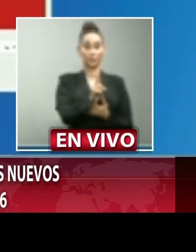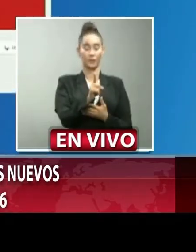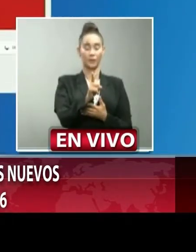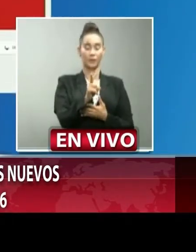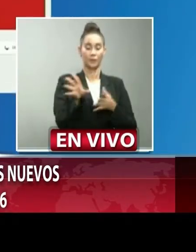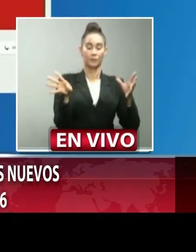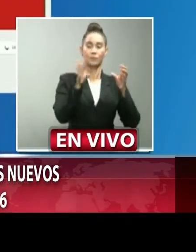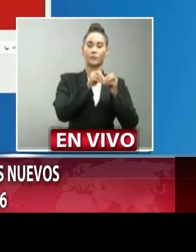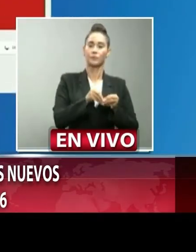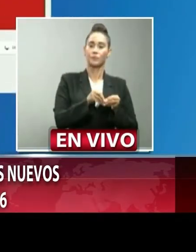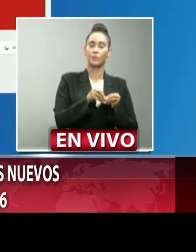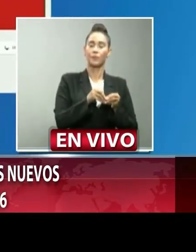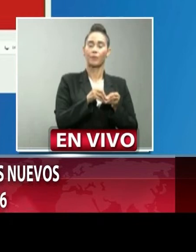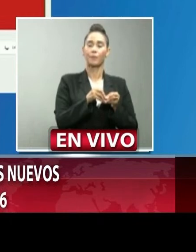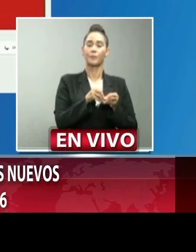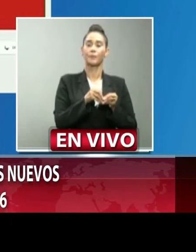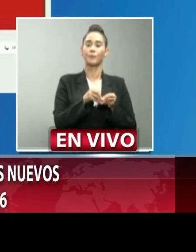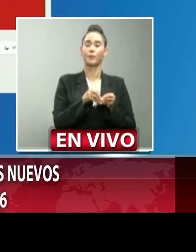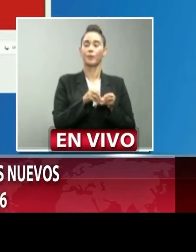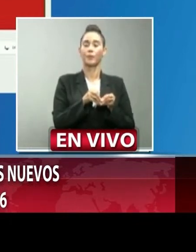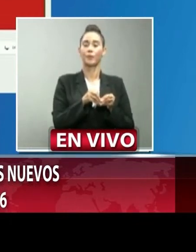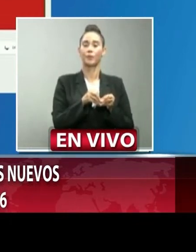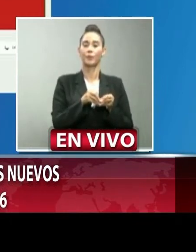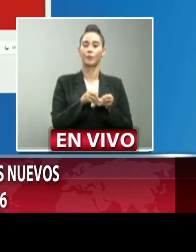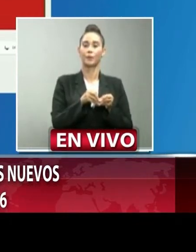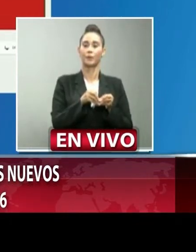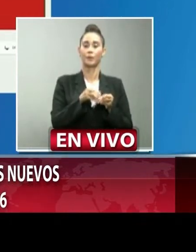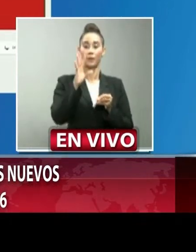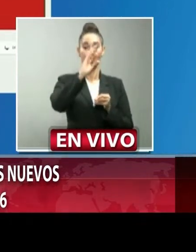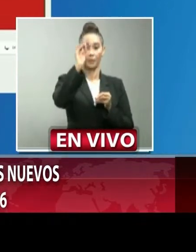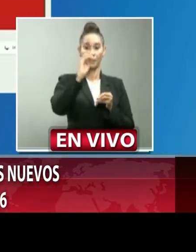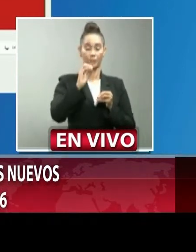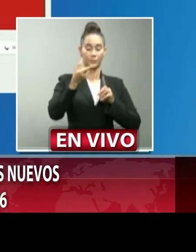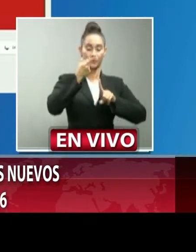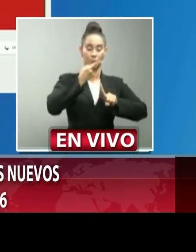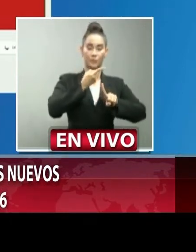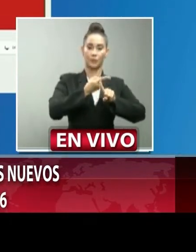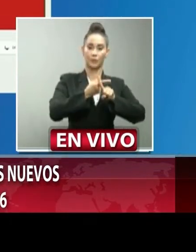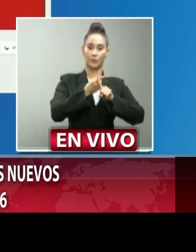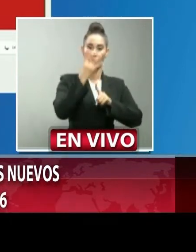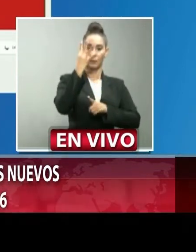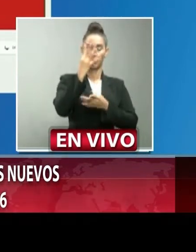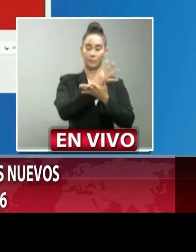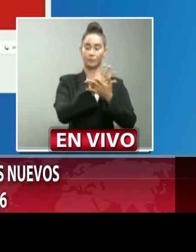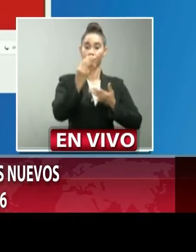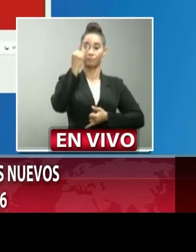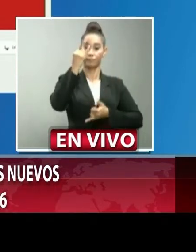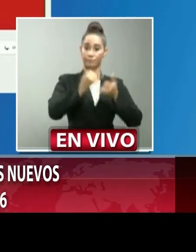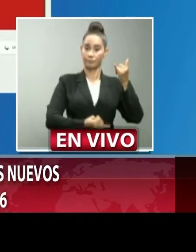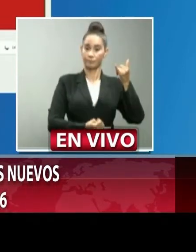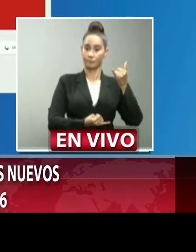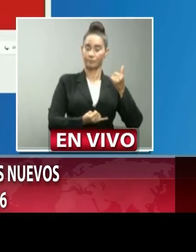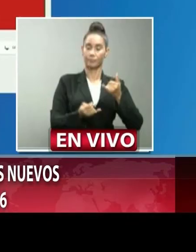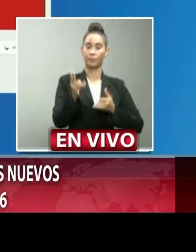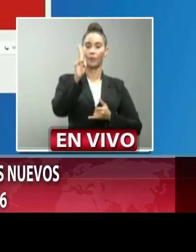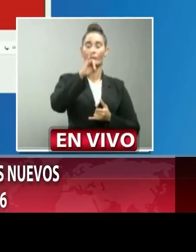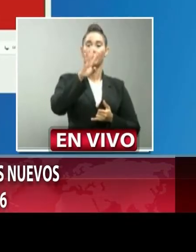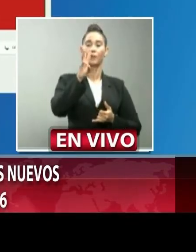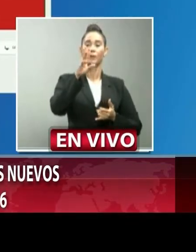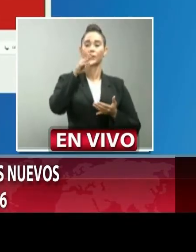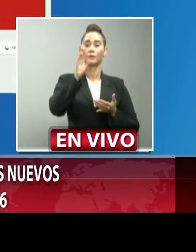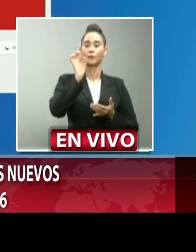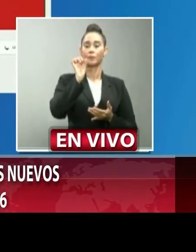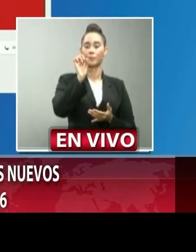acumulados tasa tasa positividad de las últimas cuatro semanas 26